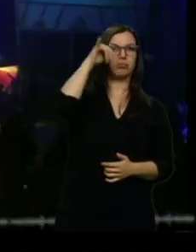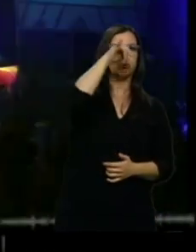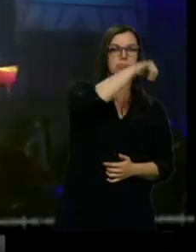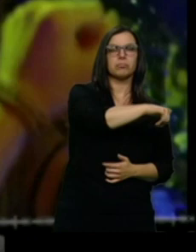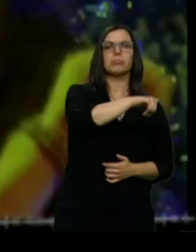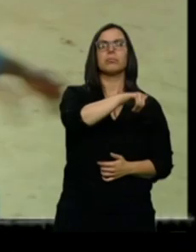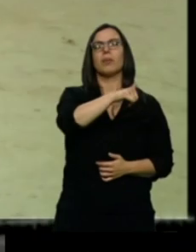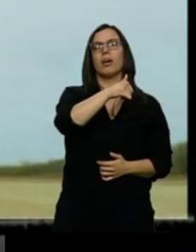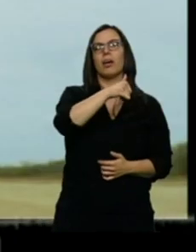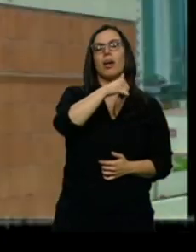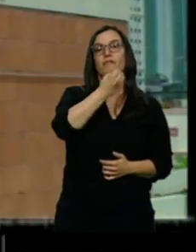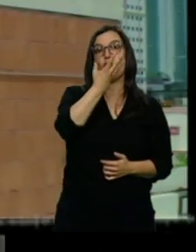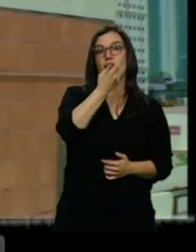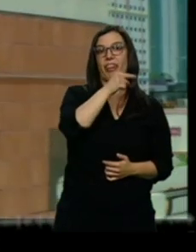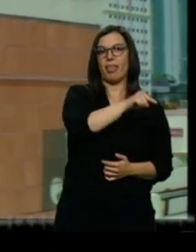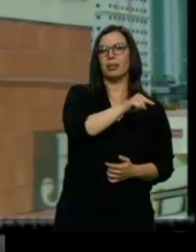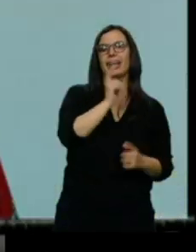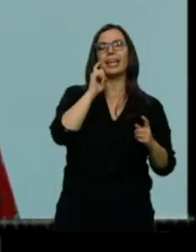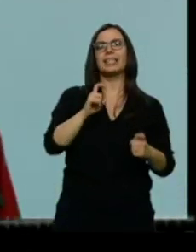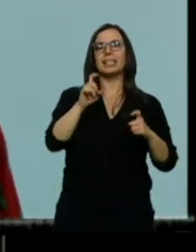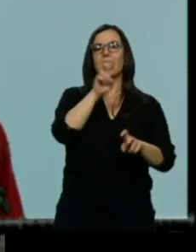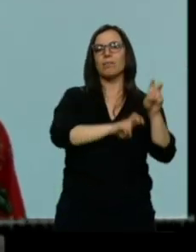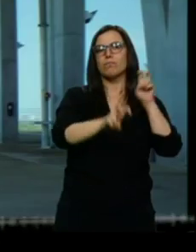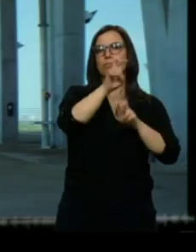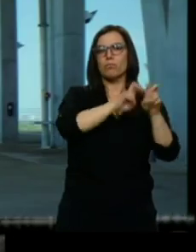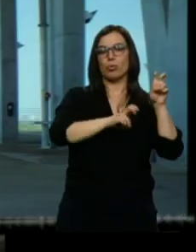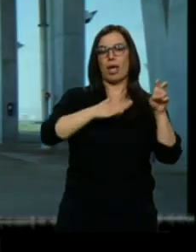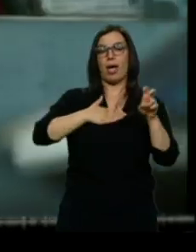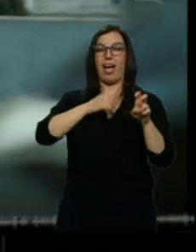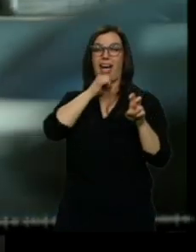para intentar encontrar al asesino de un viejo amigo. ¿Las llaves de su coche?